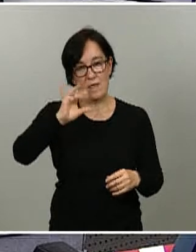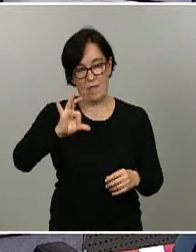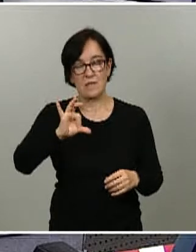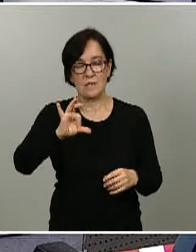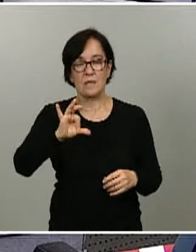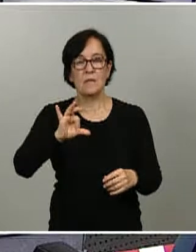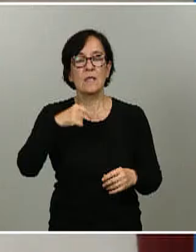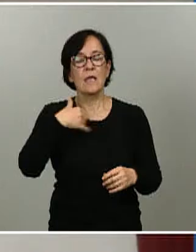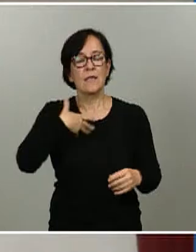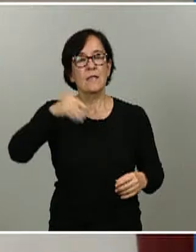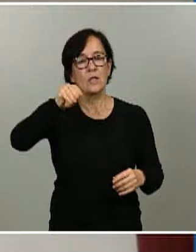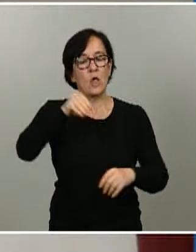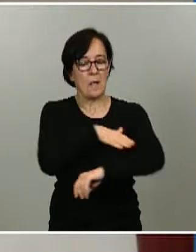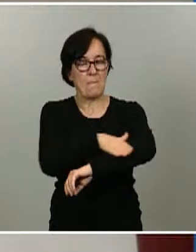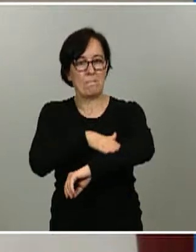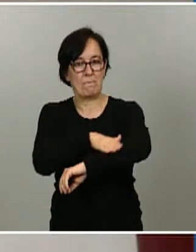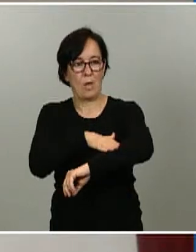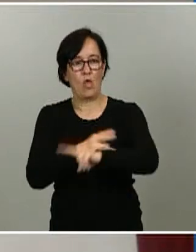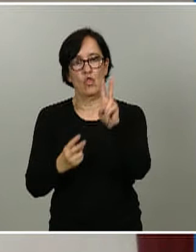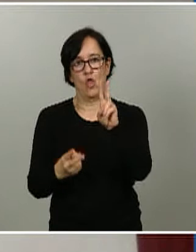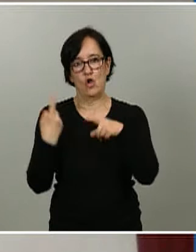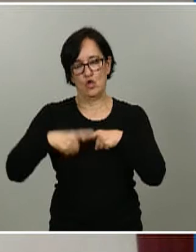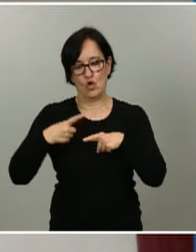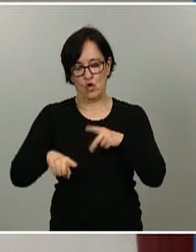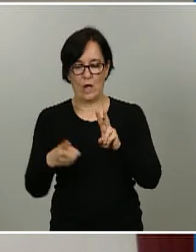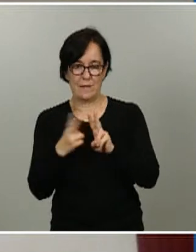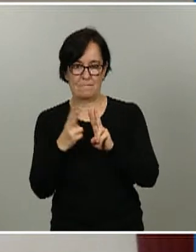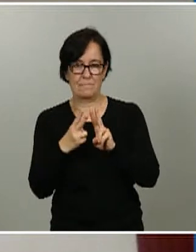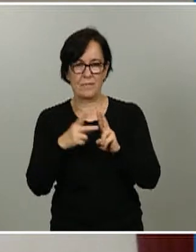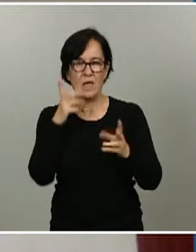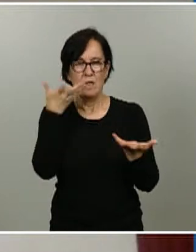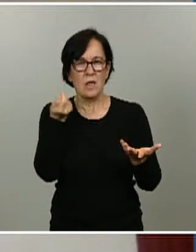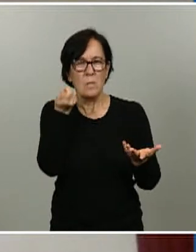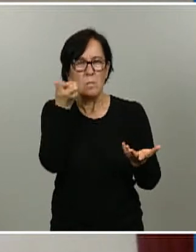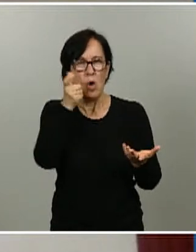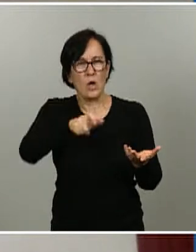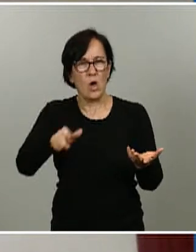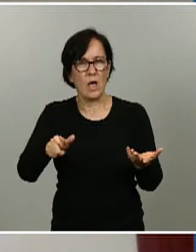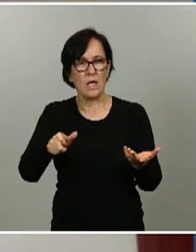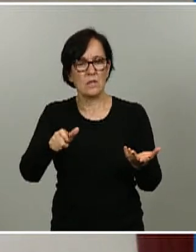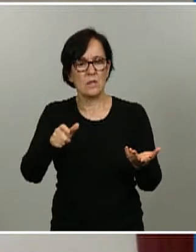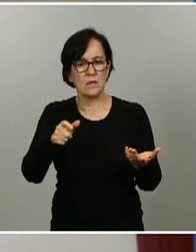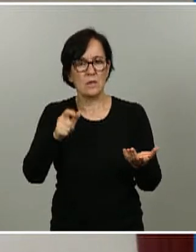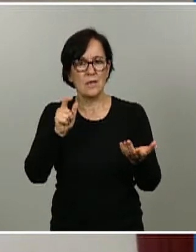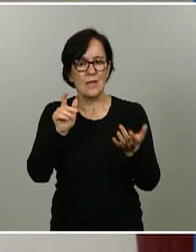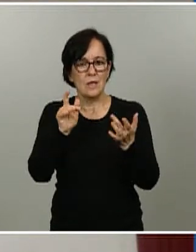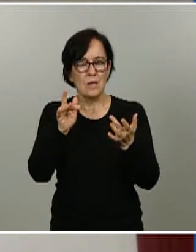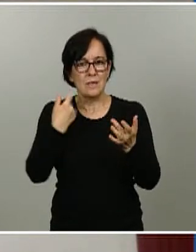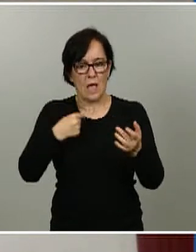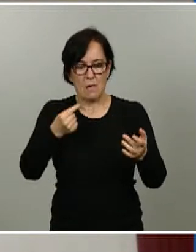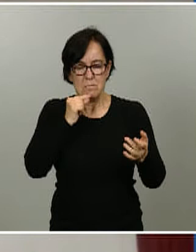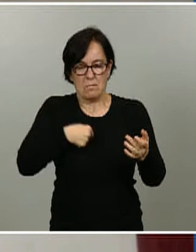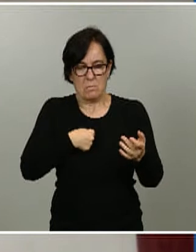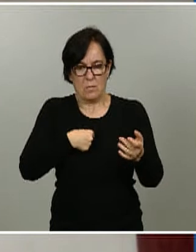Quería preguntar al ministro dos cosas. Lo primero es, habiendo tan poca gente que haya tenido contacto con el virus, el 90%